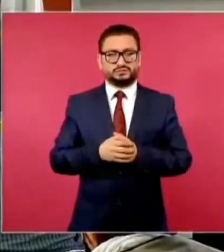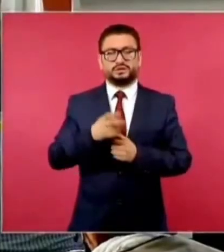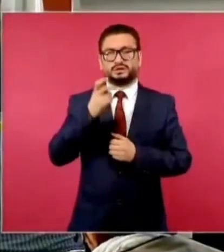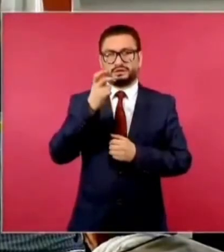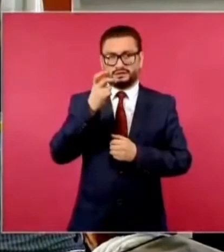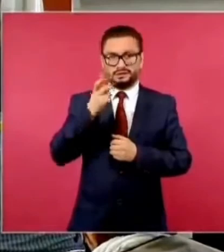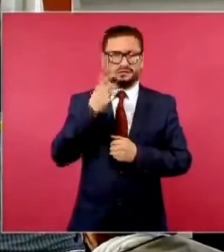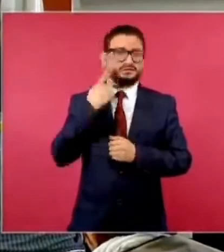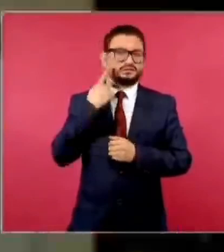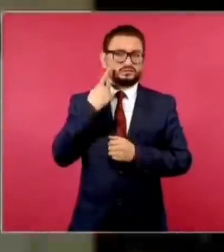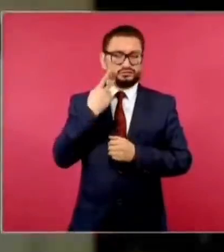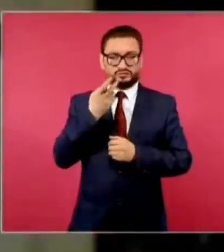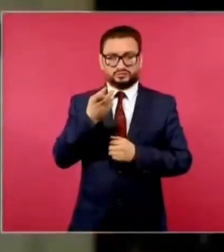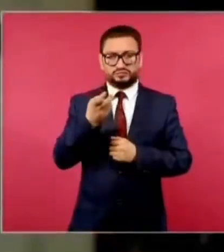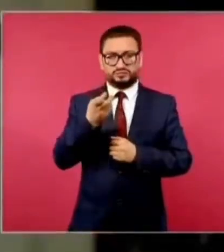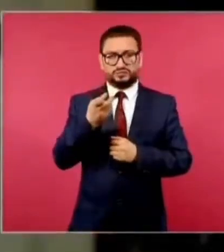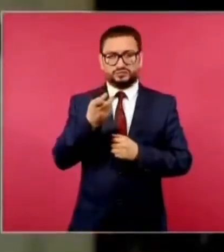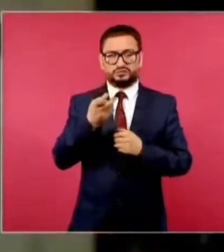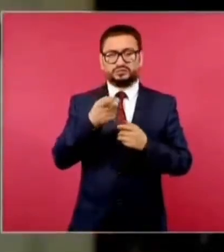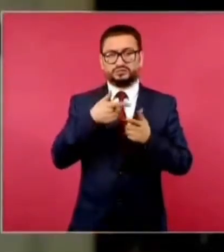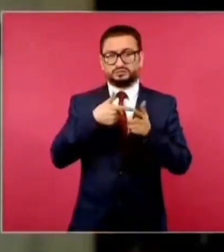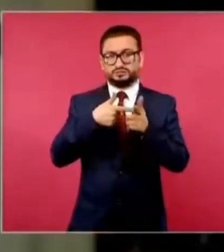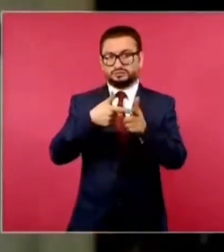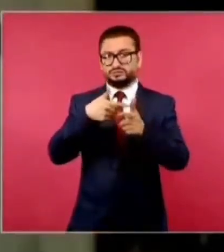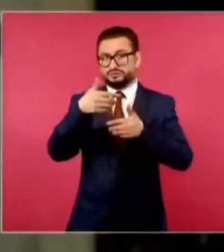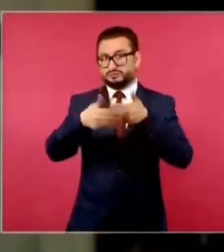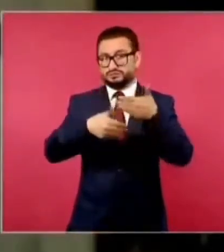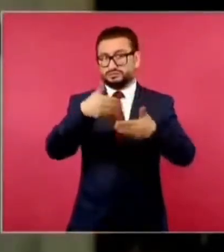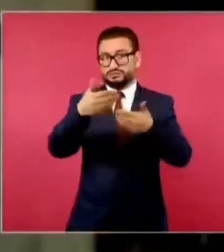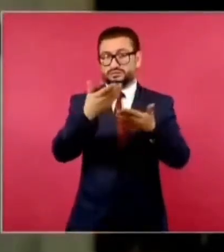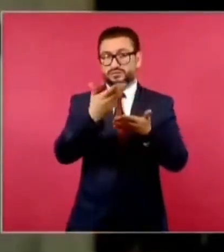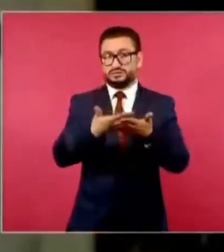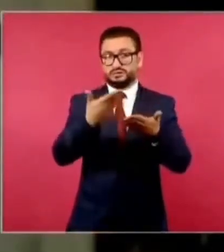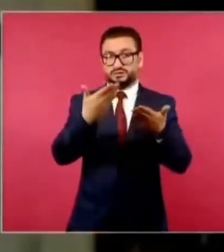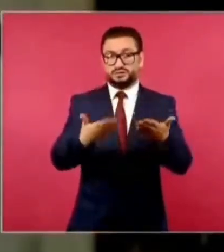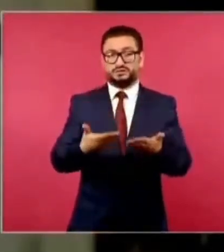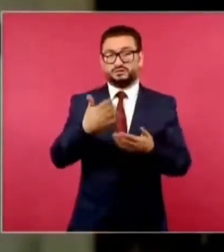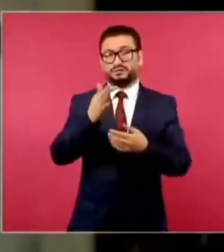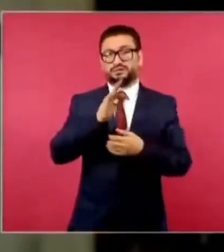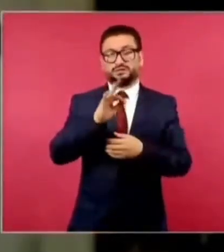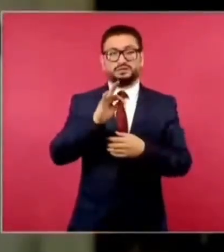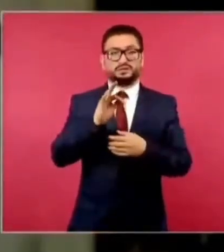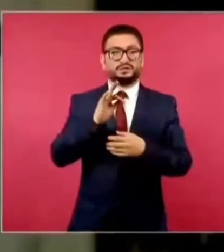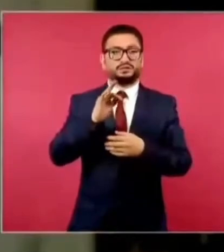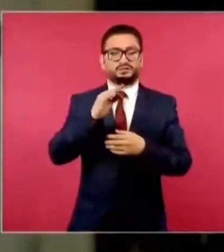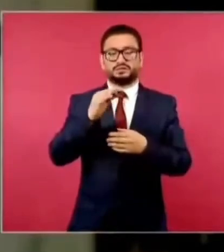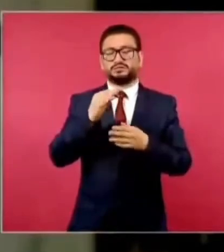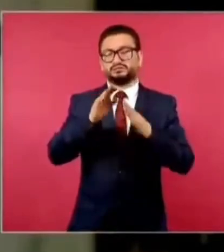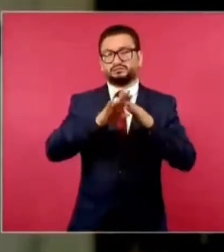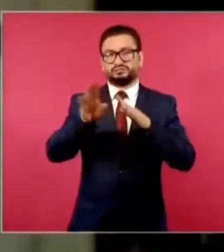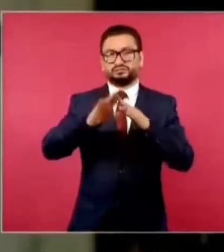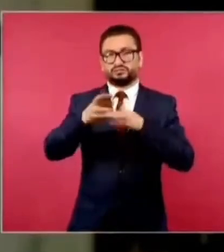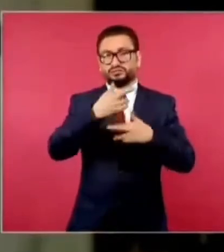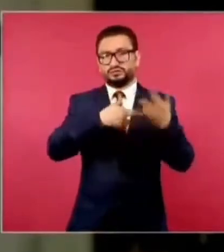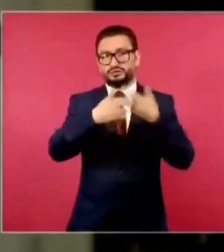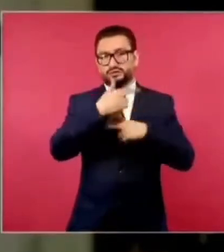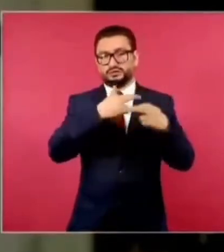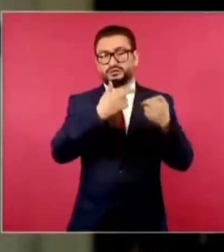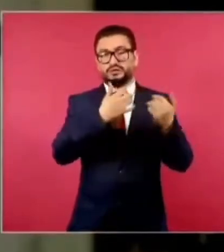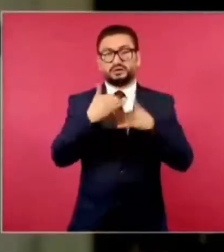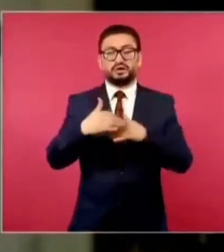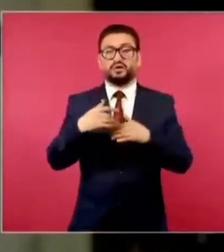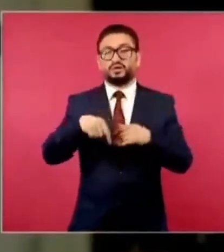política que se va a seguir haciendo ahora que previsiblemente van a aumentar las devoluciones o México